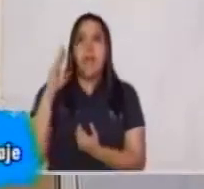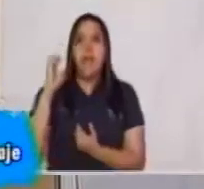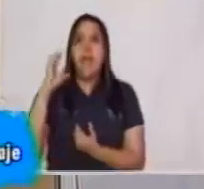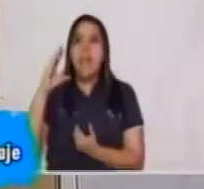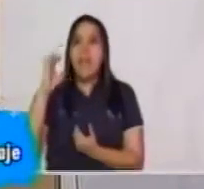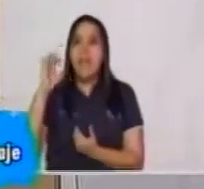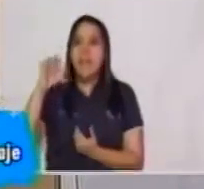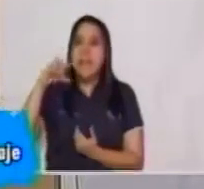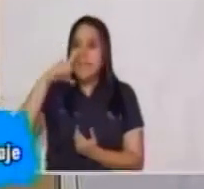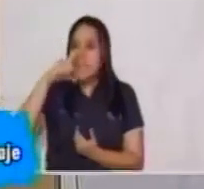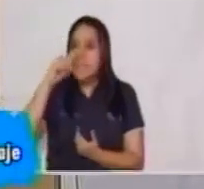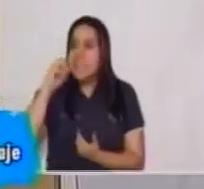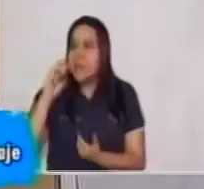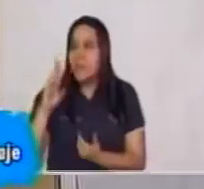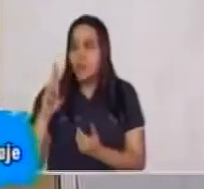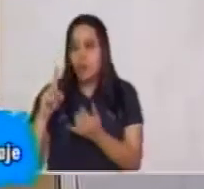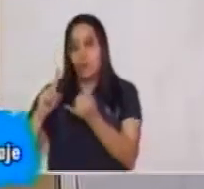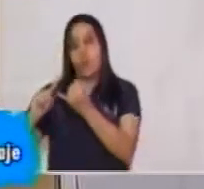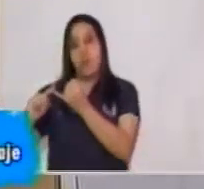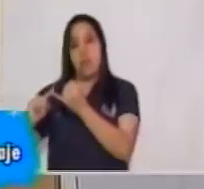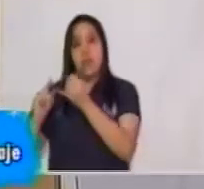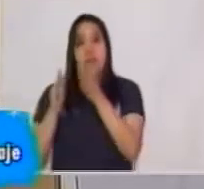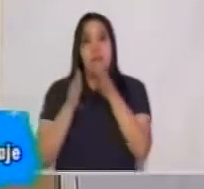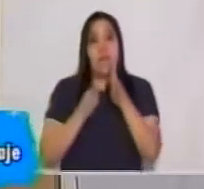cuál es el mensaje y quién es el emisor?